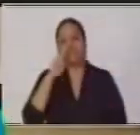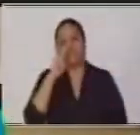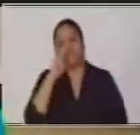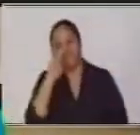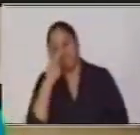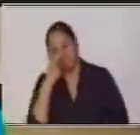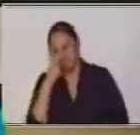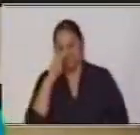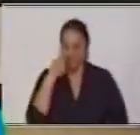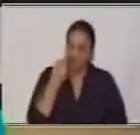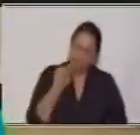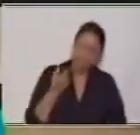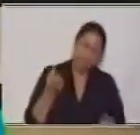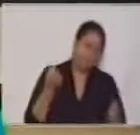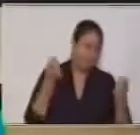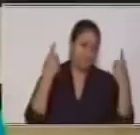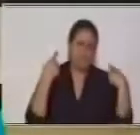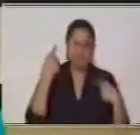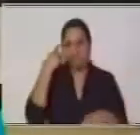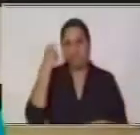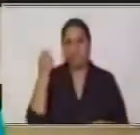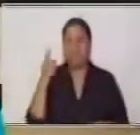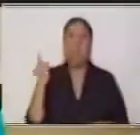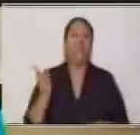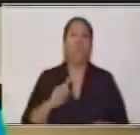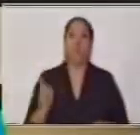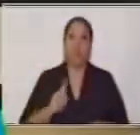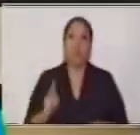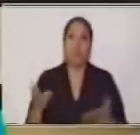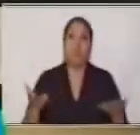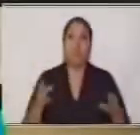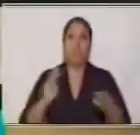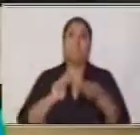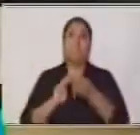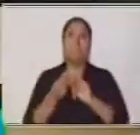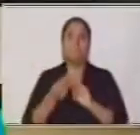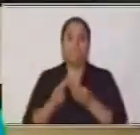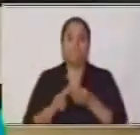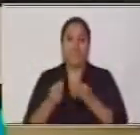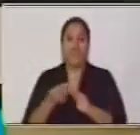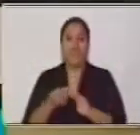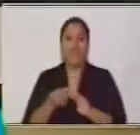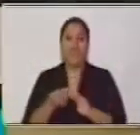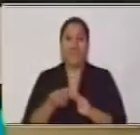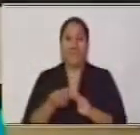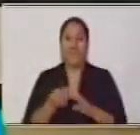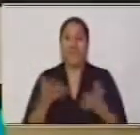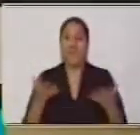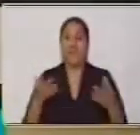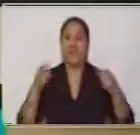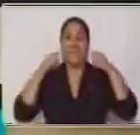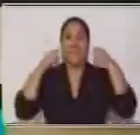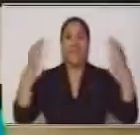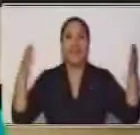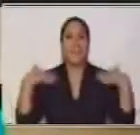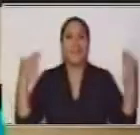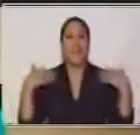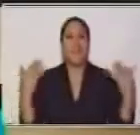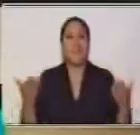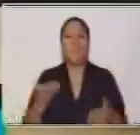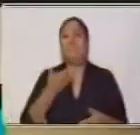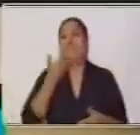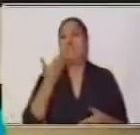cosa que no podemos entender. Para nada. La Matemática es lo más alegre, lo más fácil, lo más